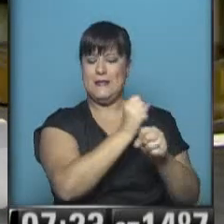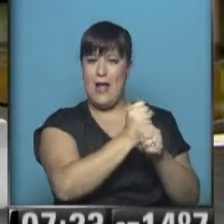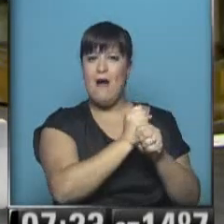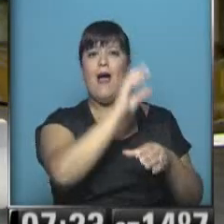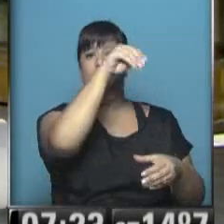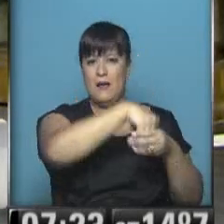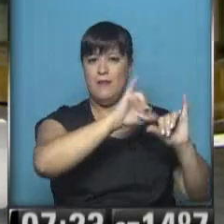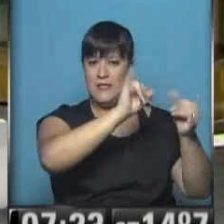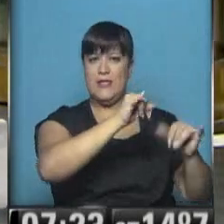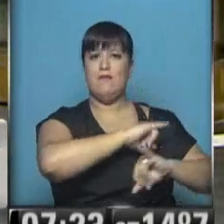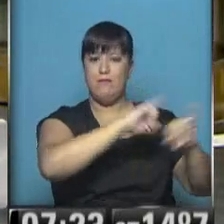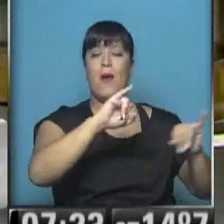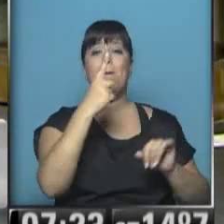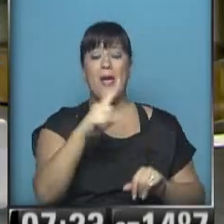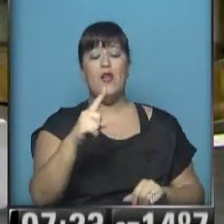Nación y el Central.